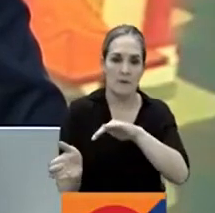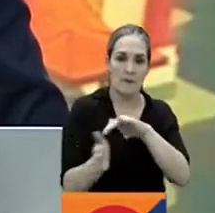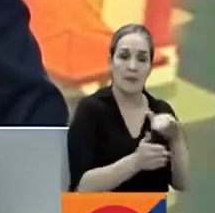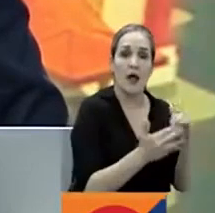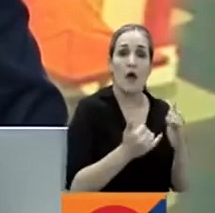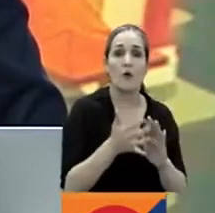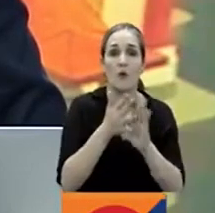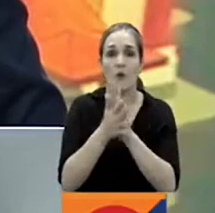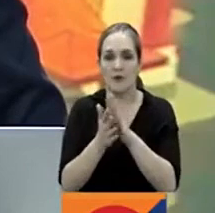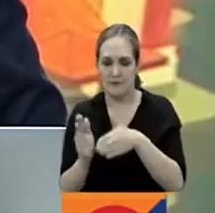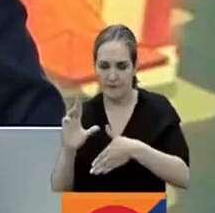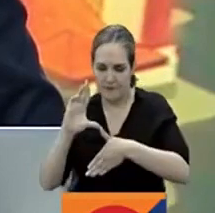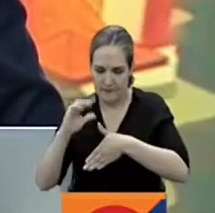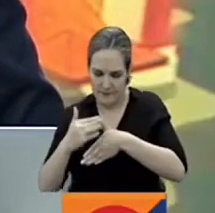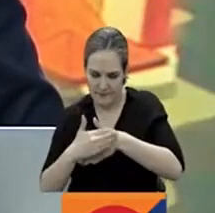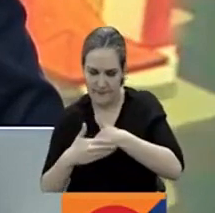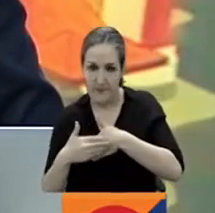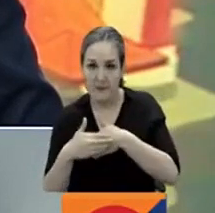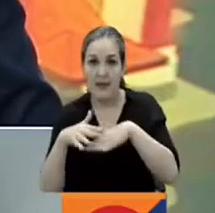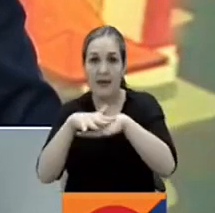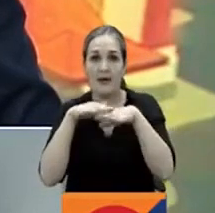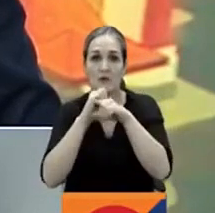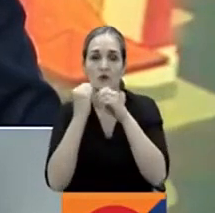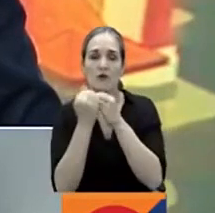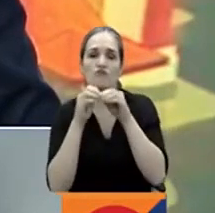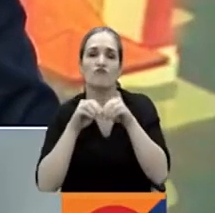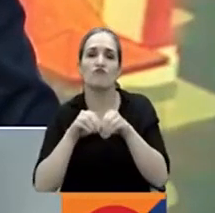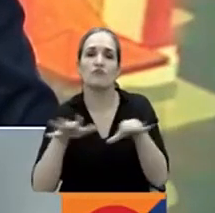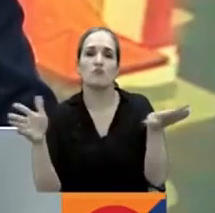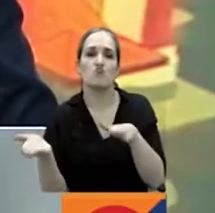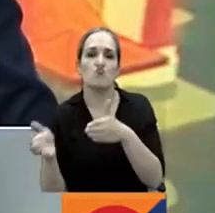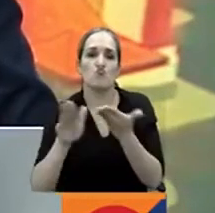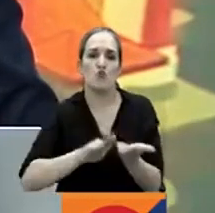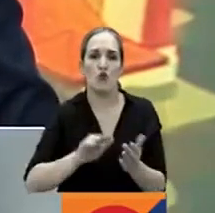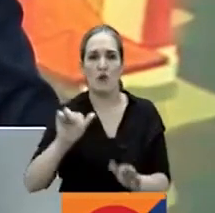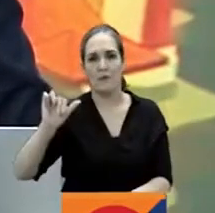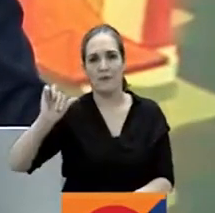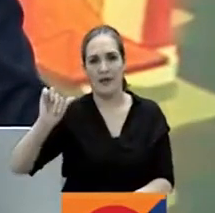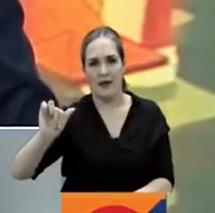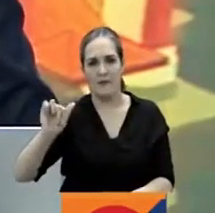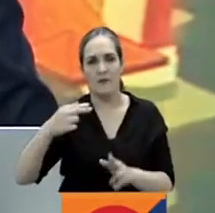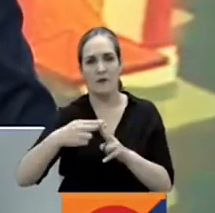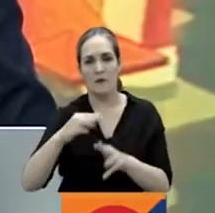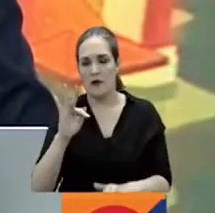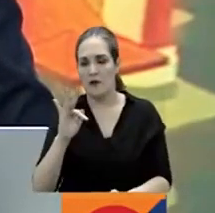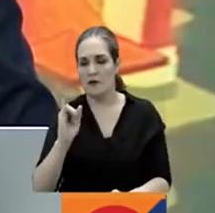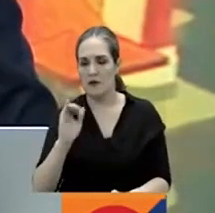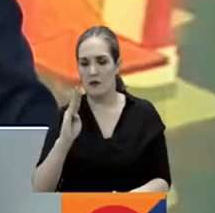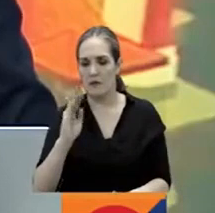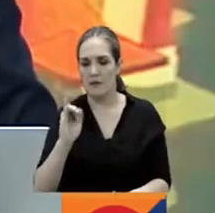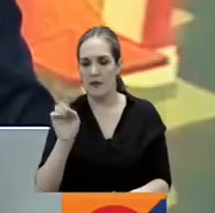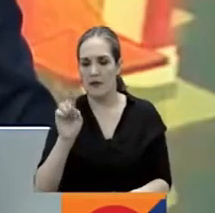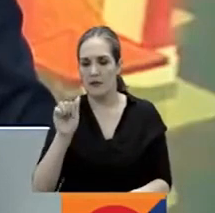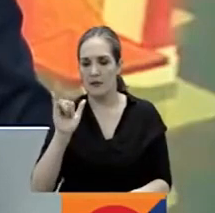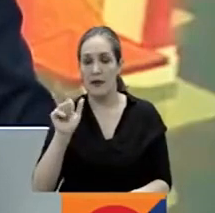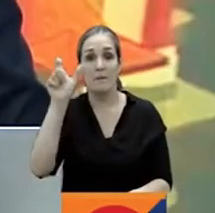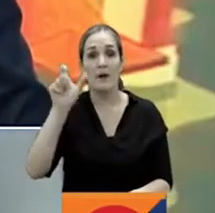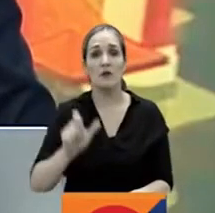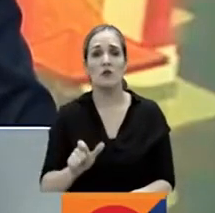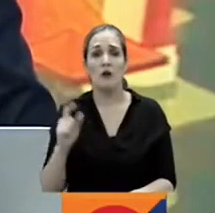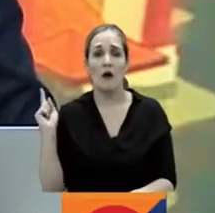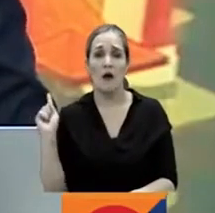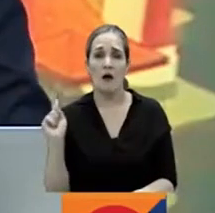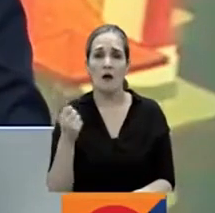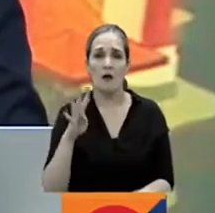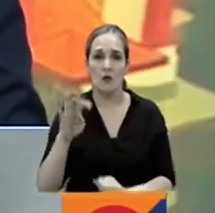en la región porque a través de redes sociales se dio a conocer el fallecimiento de Tibisay Lucena quien durante 14 años presidió el consejo nacional